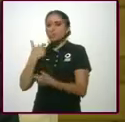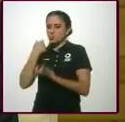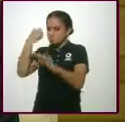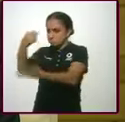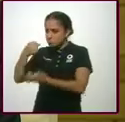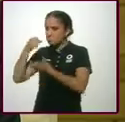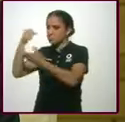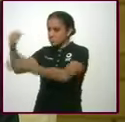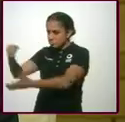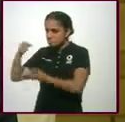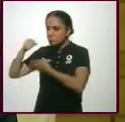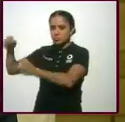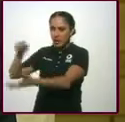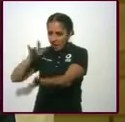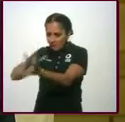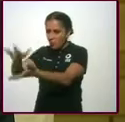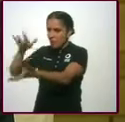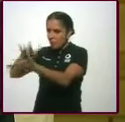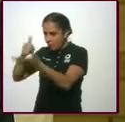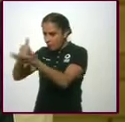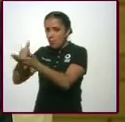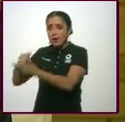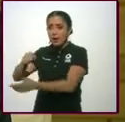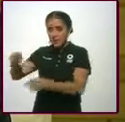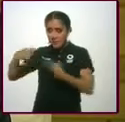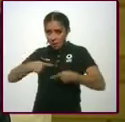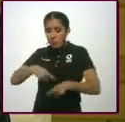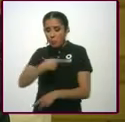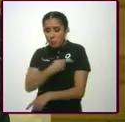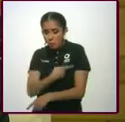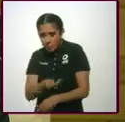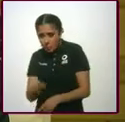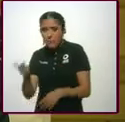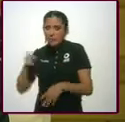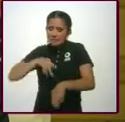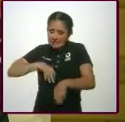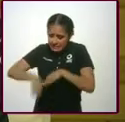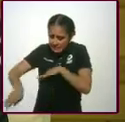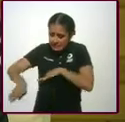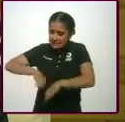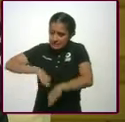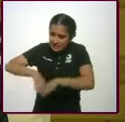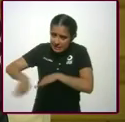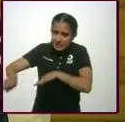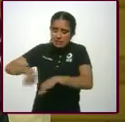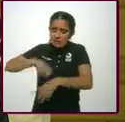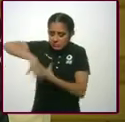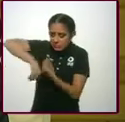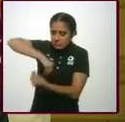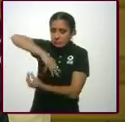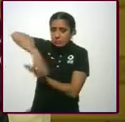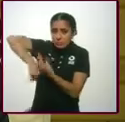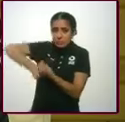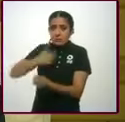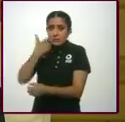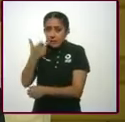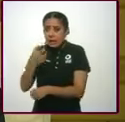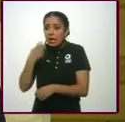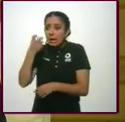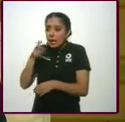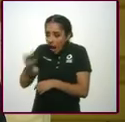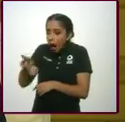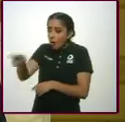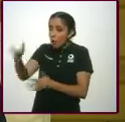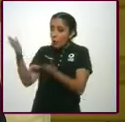O sea, gente humilde, gente trabajadora que se ganó ese. ¿Cuánto dinero?